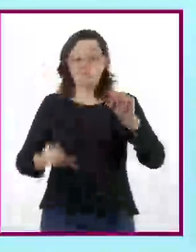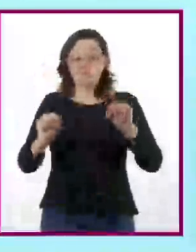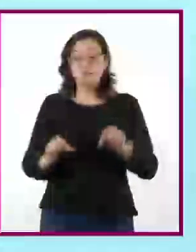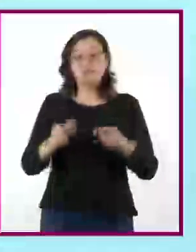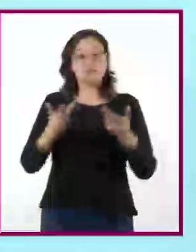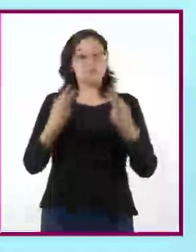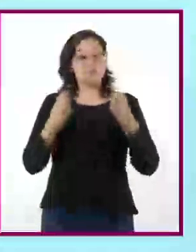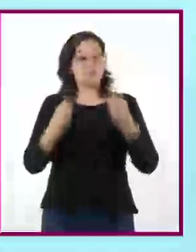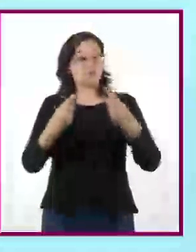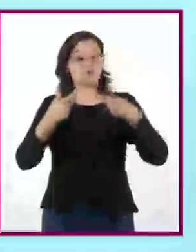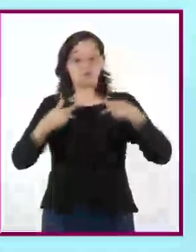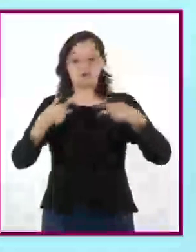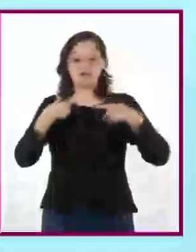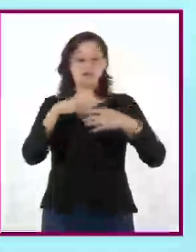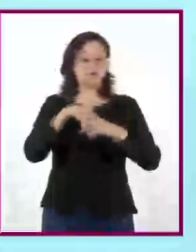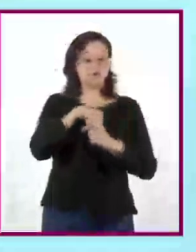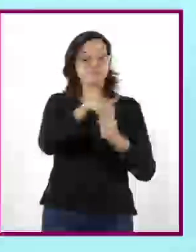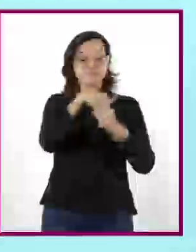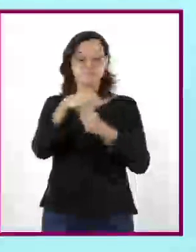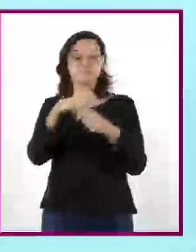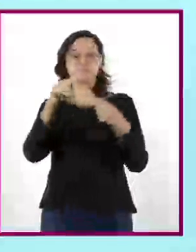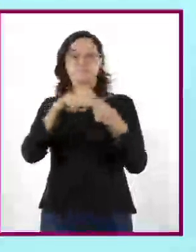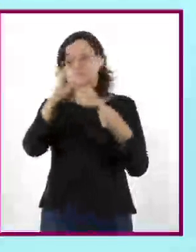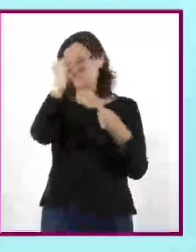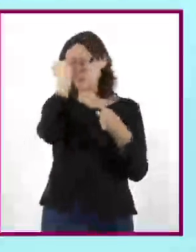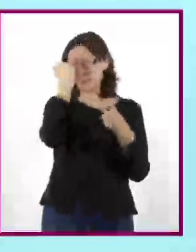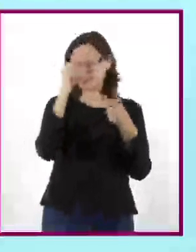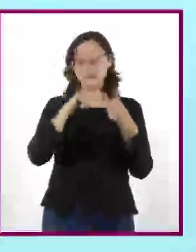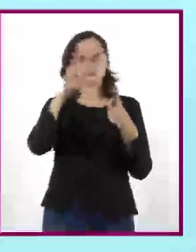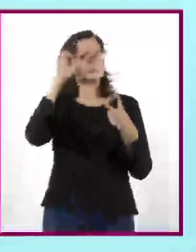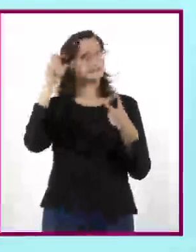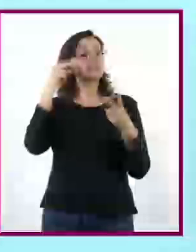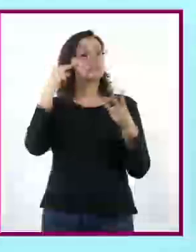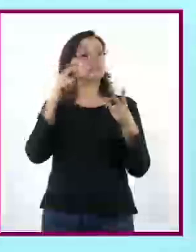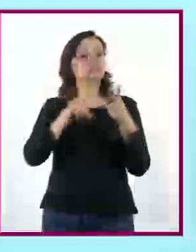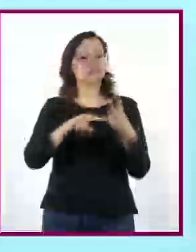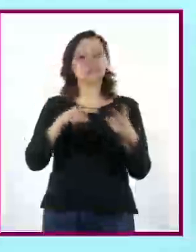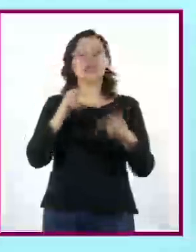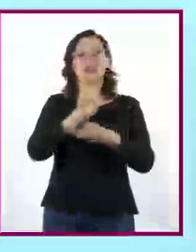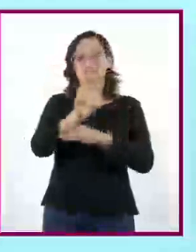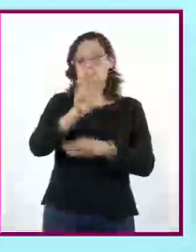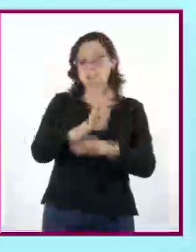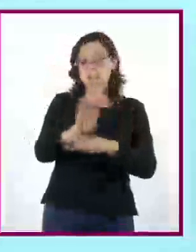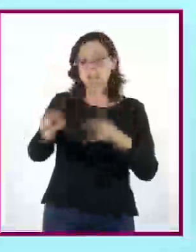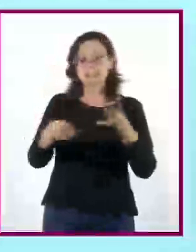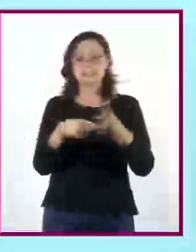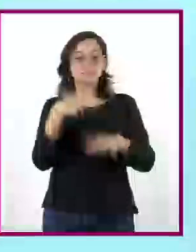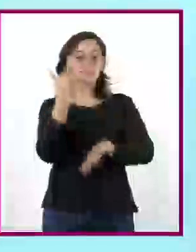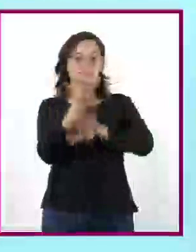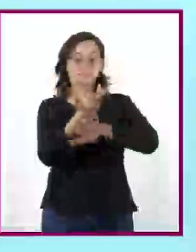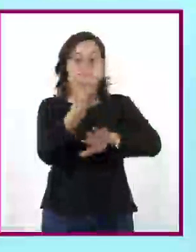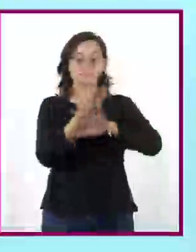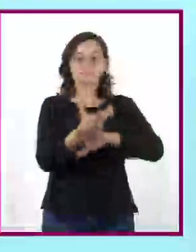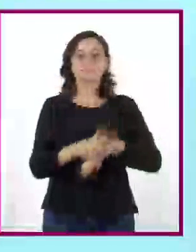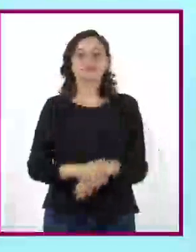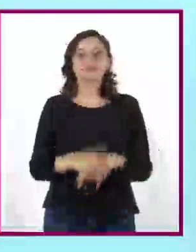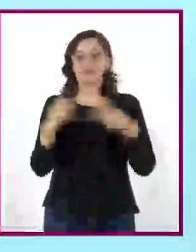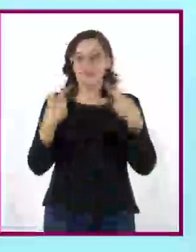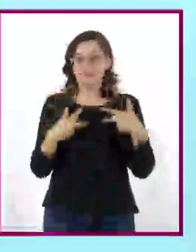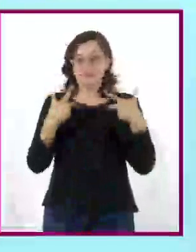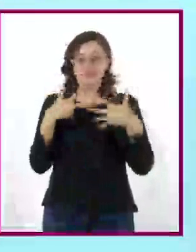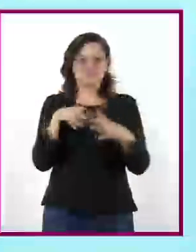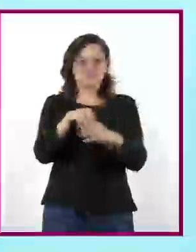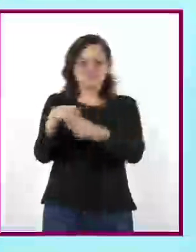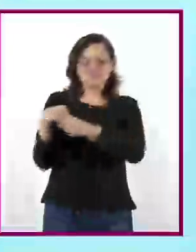más sobrepoblados del mundo, junto con India, China, Brasil y Estados Unidos. La sobrepoblación es un tema